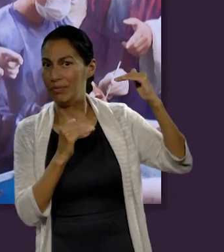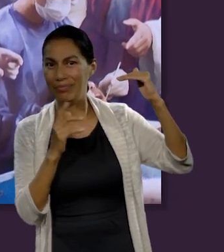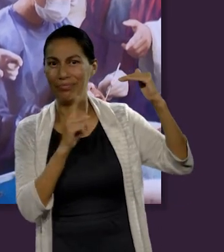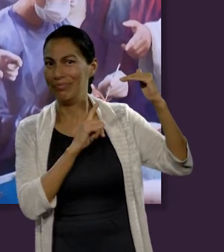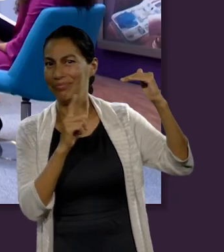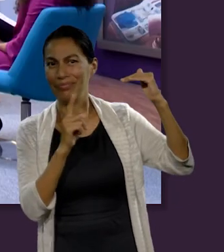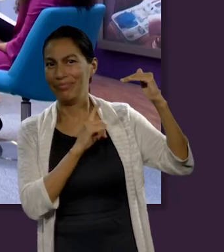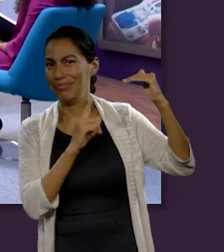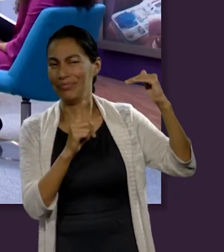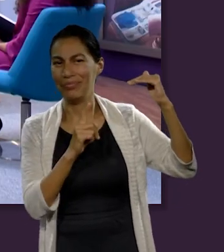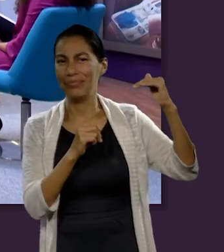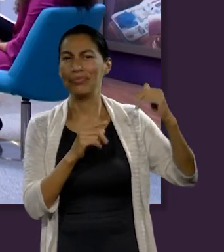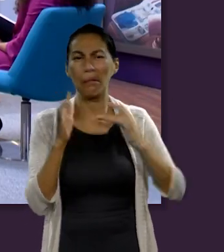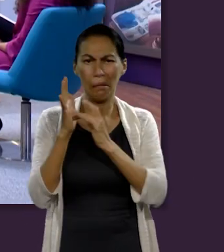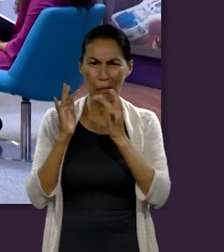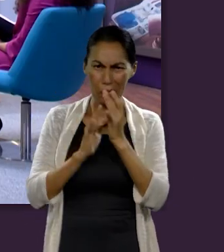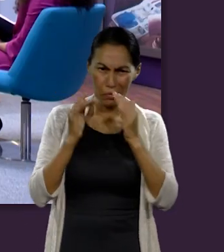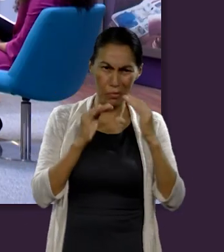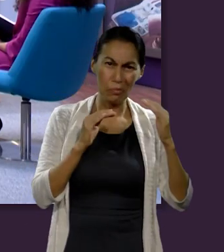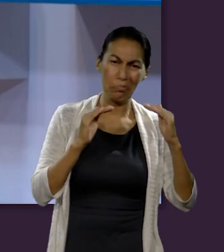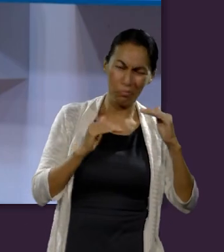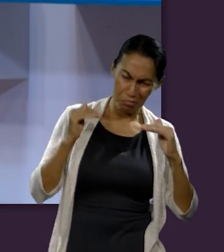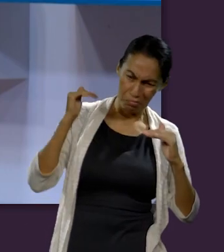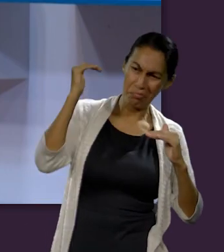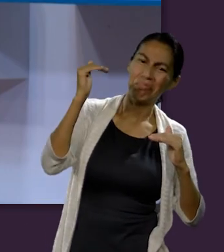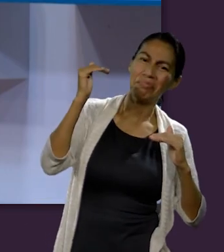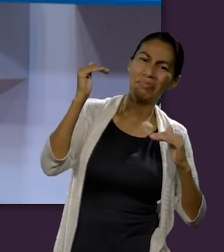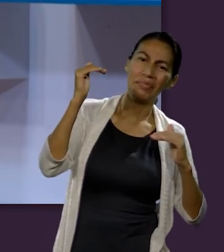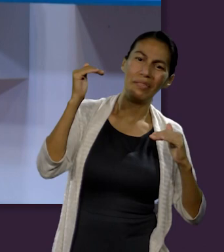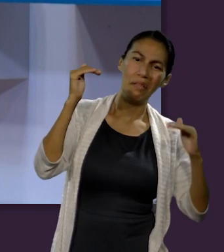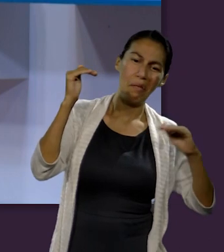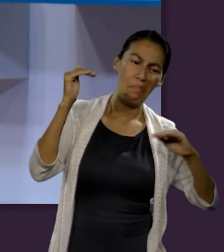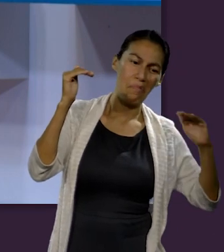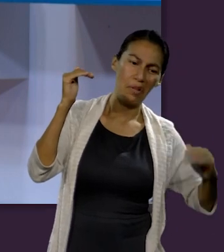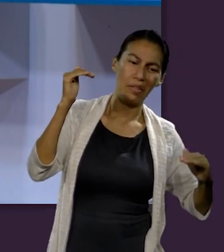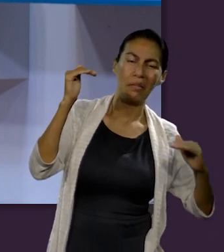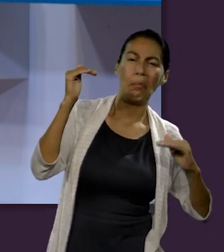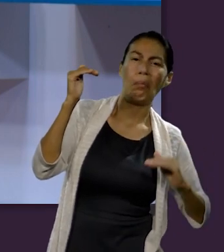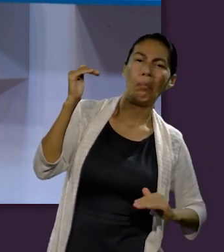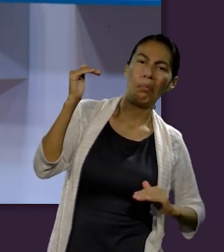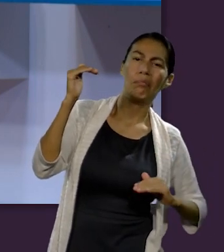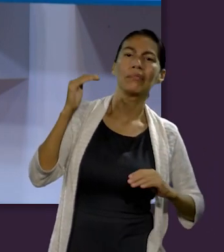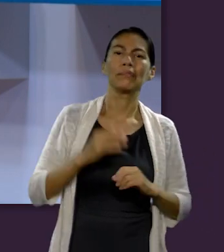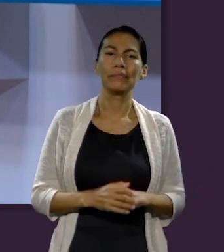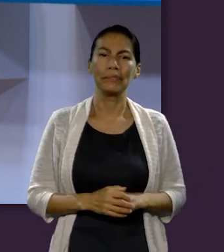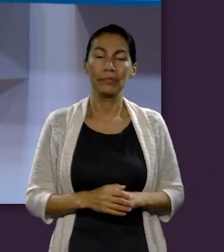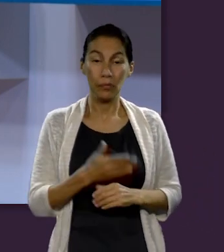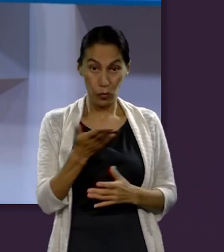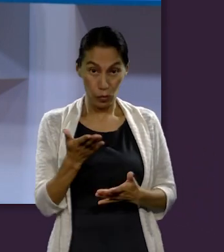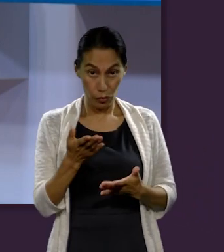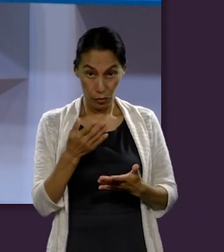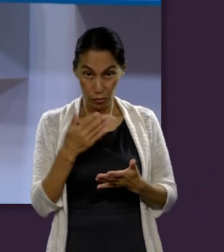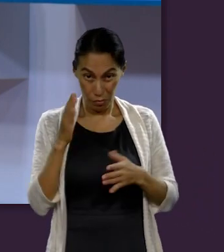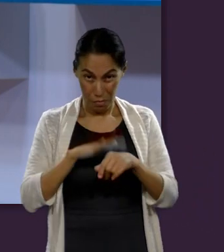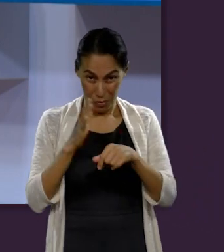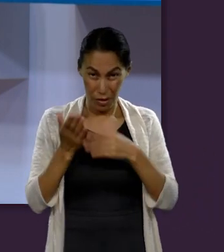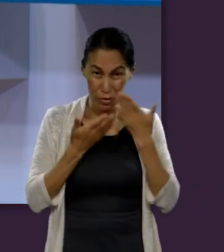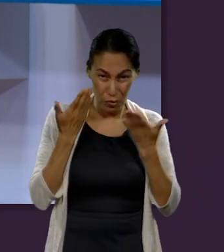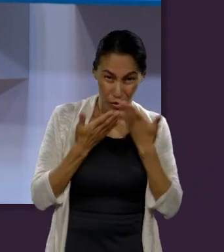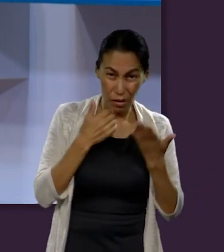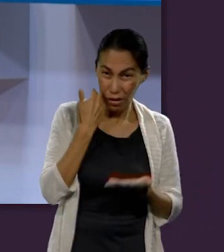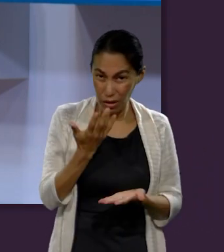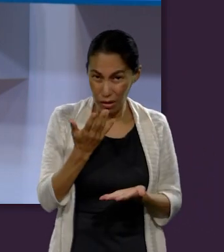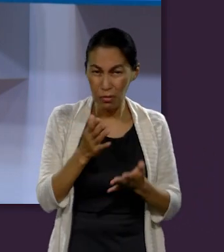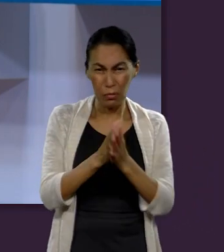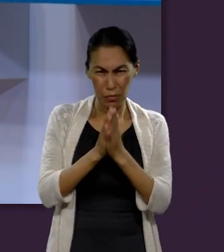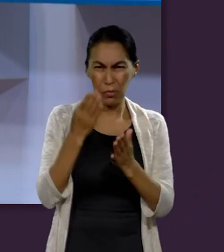todopoderoso claro muchas gracias y si tú quieres ahondar en esta historia maravillosa de Lázaro puedes hacerlo en el libro